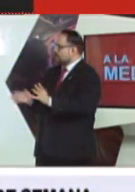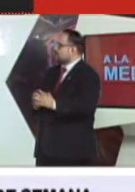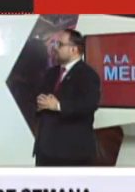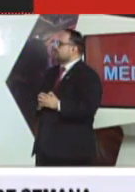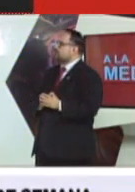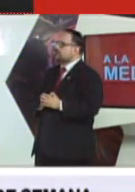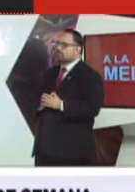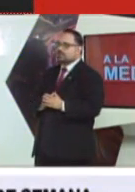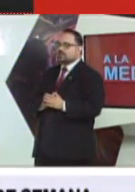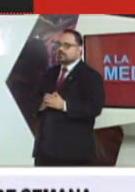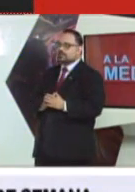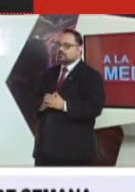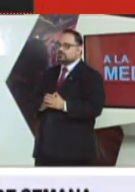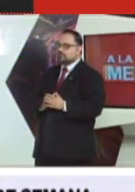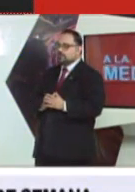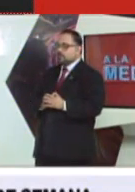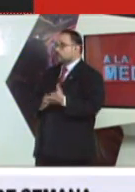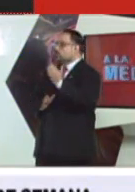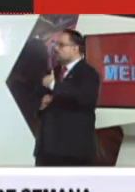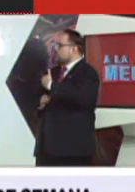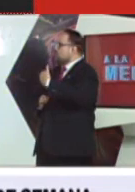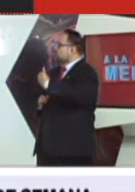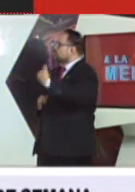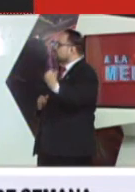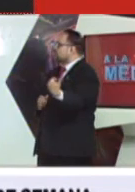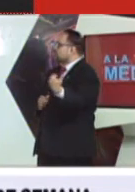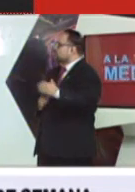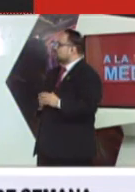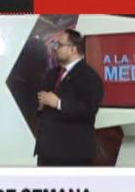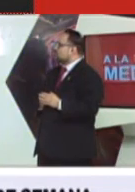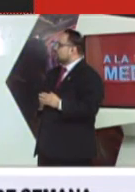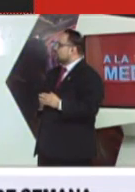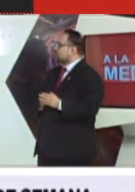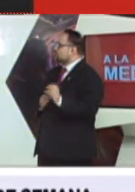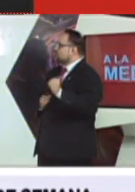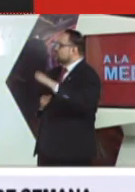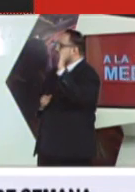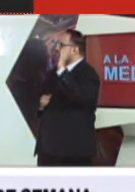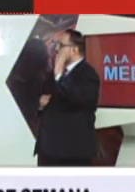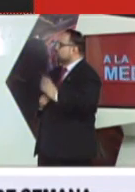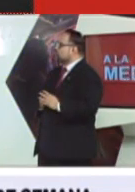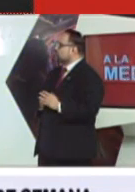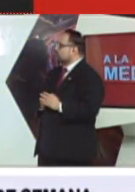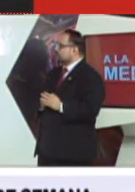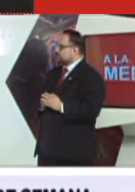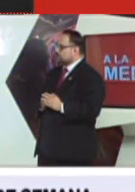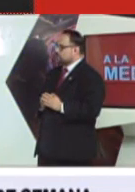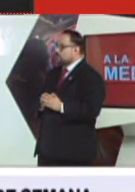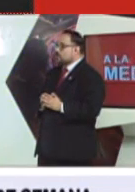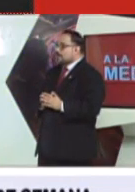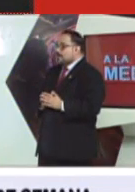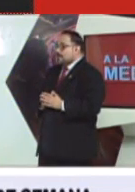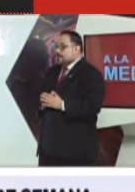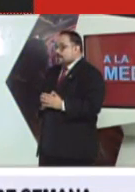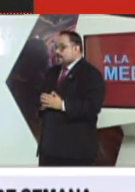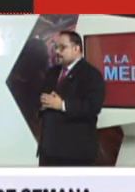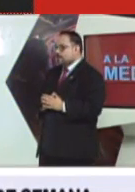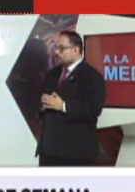el toque de queda que ya venía por la tarde-noche, y luego ya lo vimos, ¿no? Tres, cuatro semanas después el repunte que se tuvo.